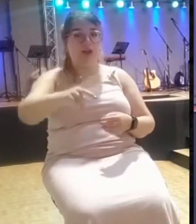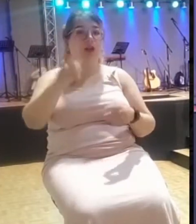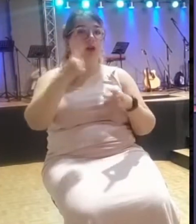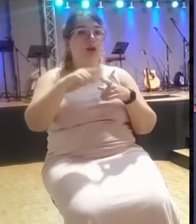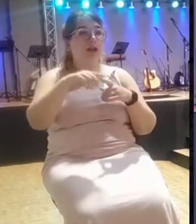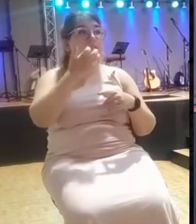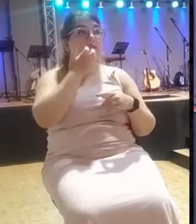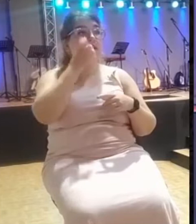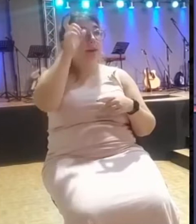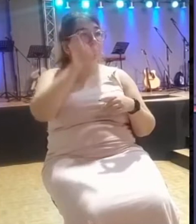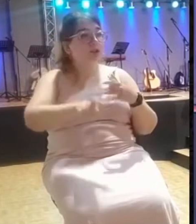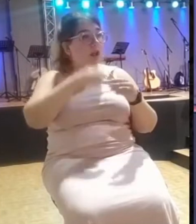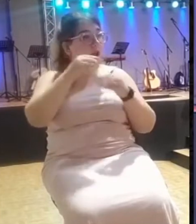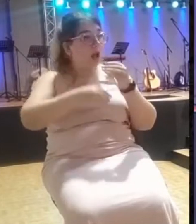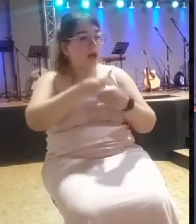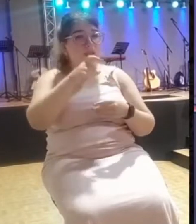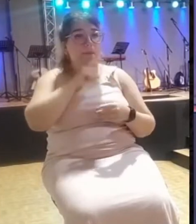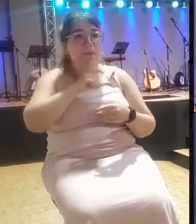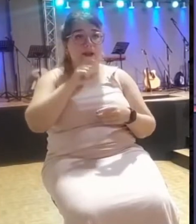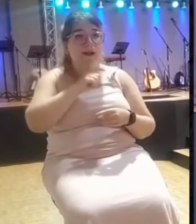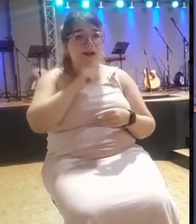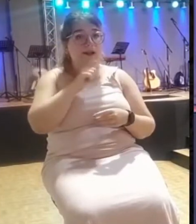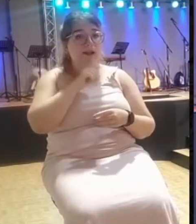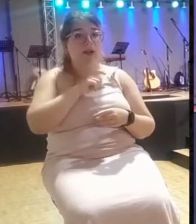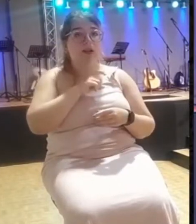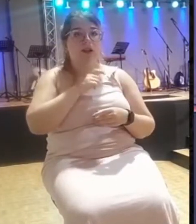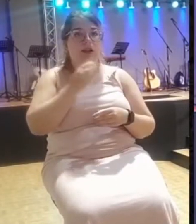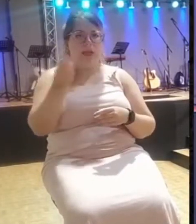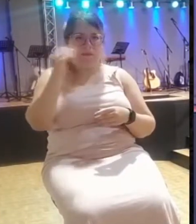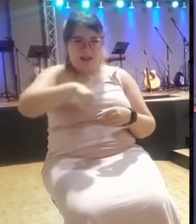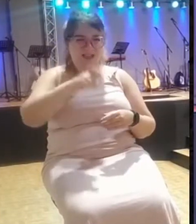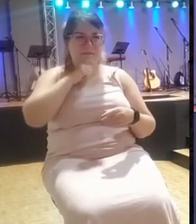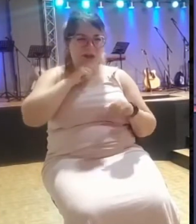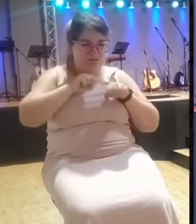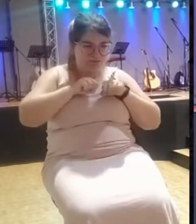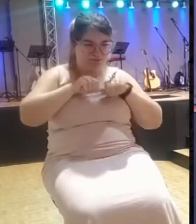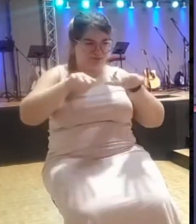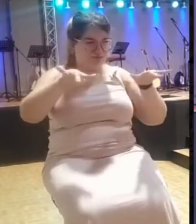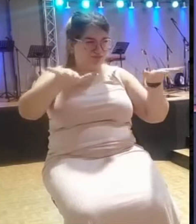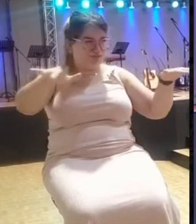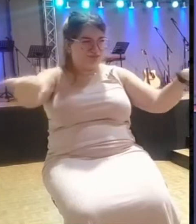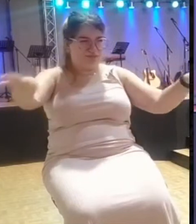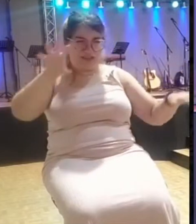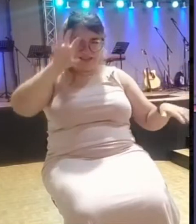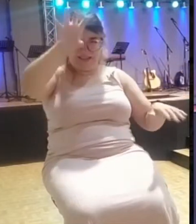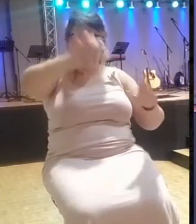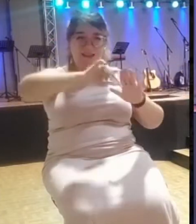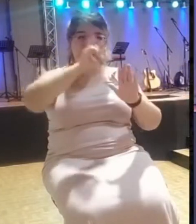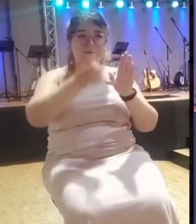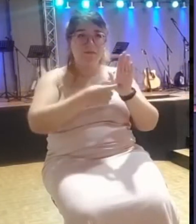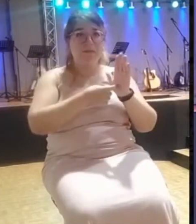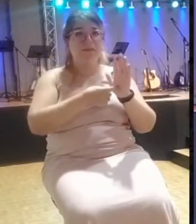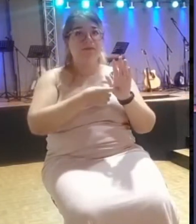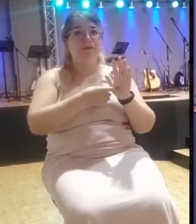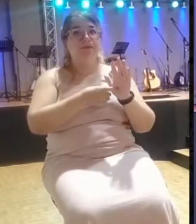lo malo, y no solamente hace lo malo y le trae el mal a él, sino que trajo el mal a toda la nación. Y eso que es